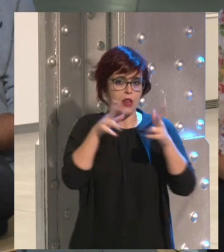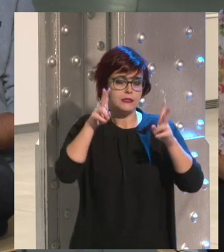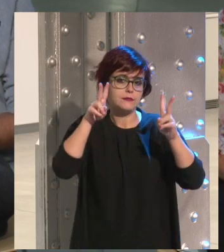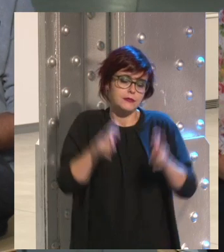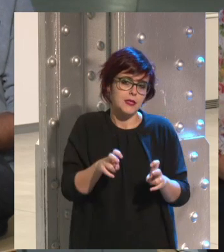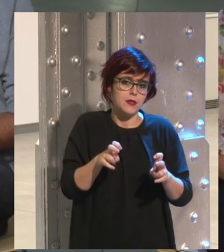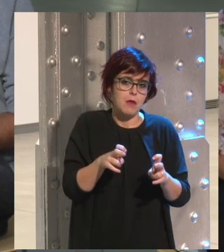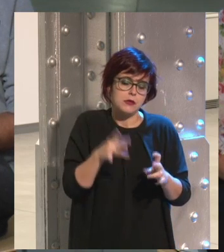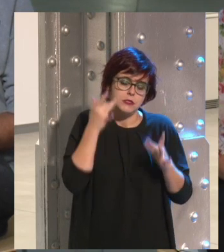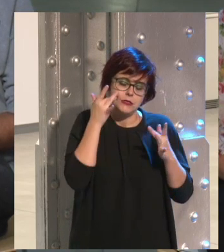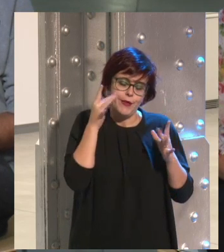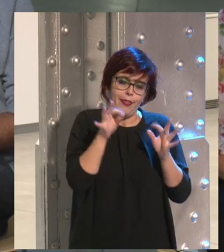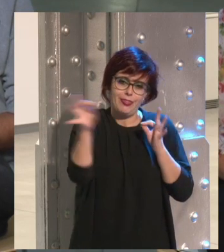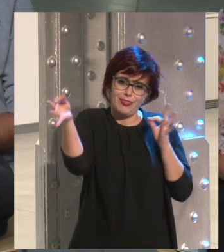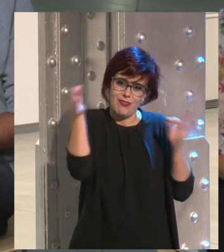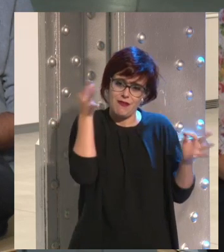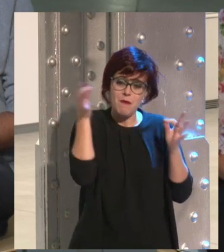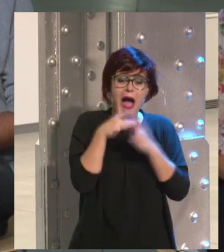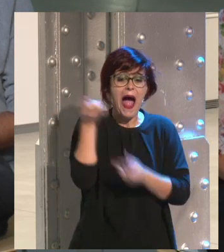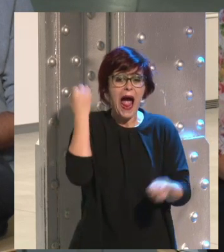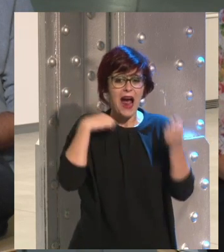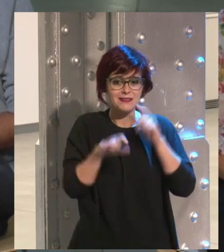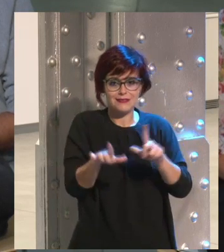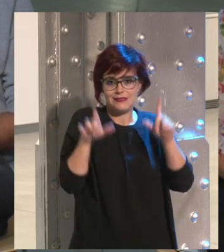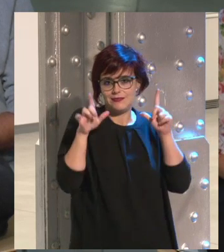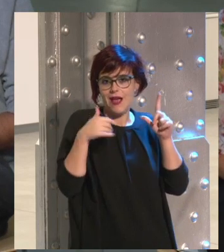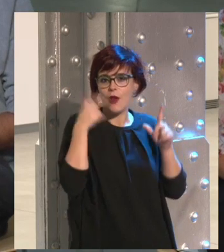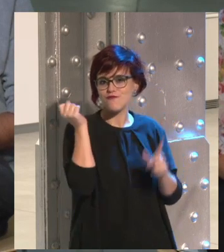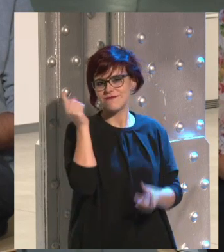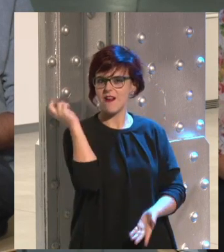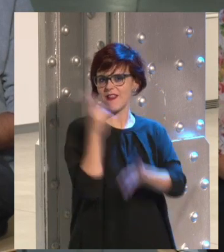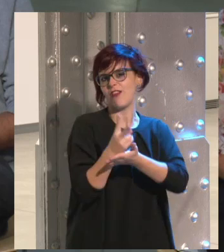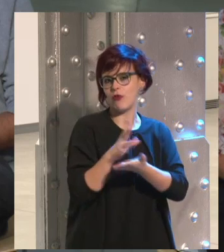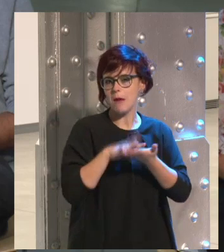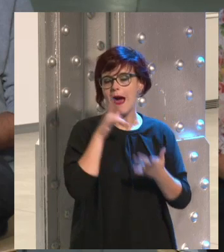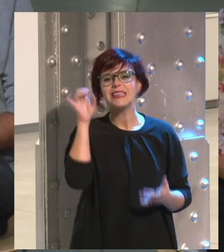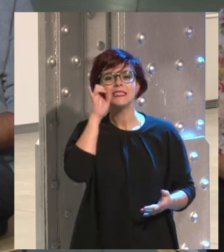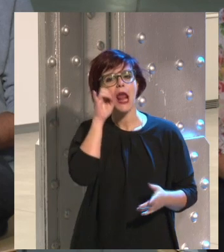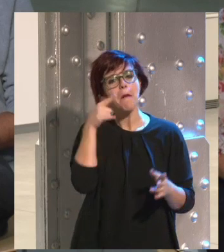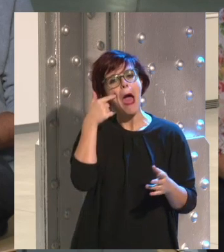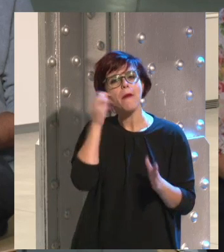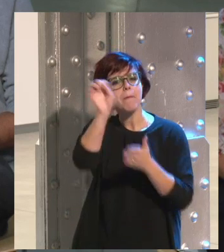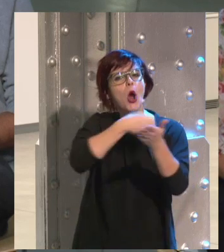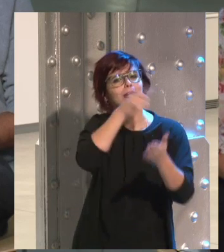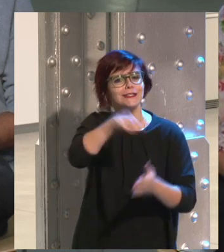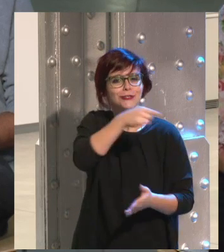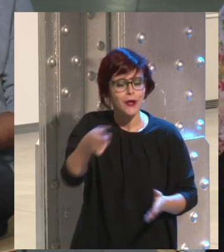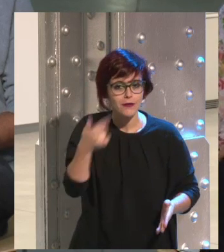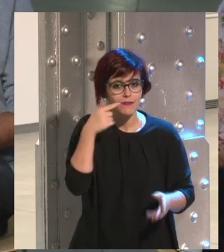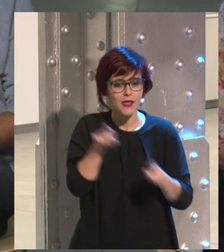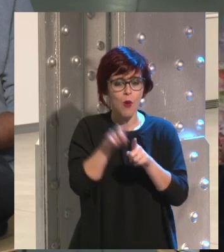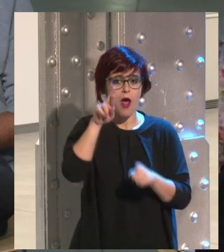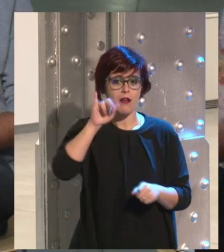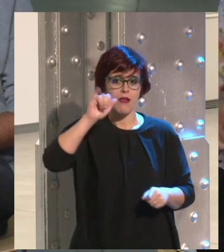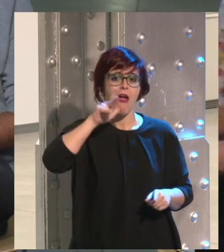muy peliagudo. De hecho, incluso hay artistas que retan Instagram a ver si le van a eliminar la foto. Véase